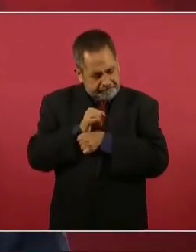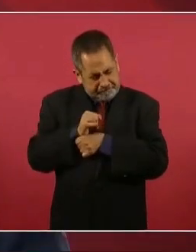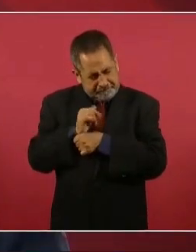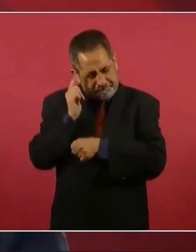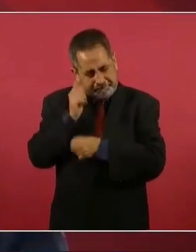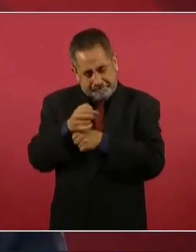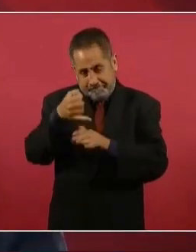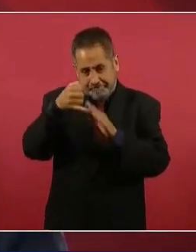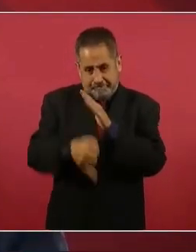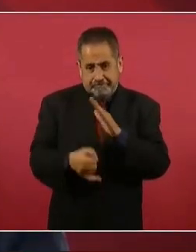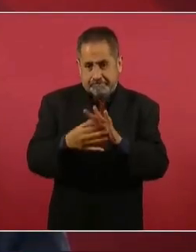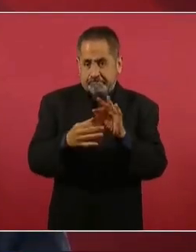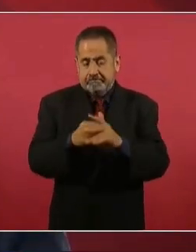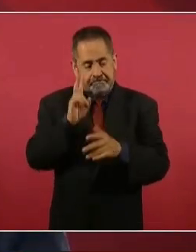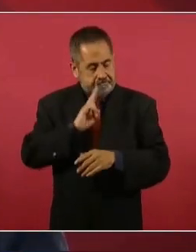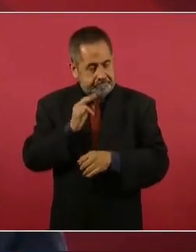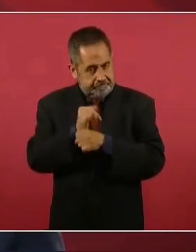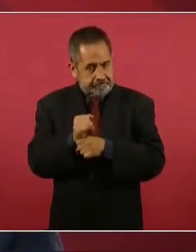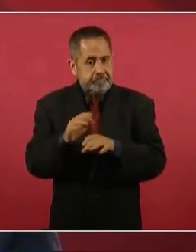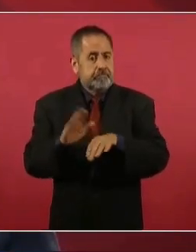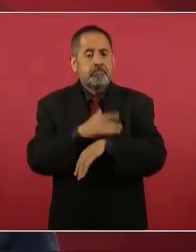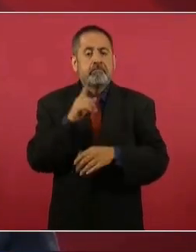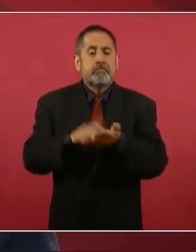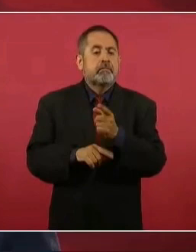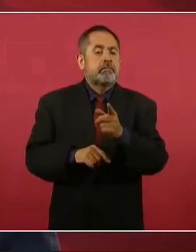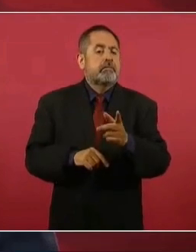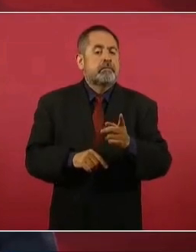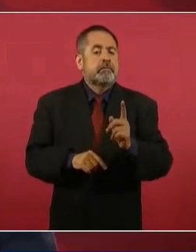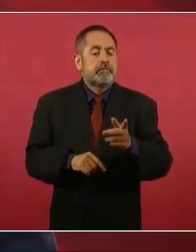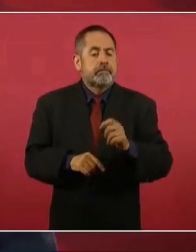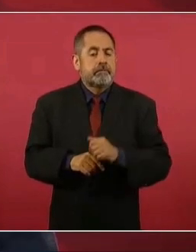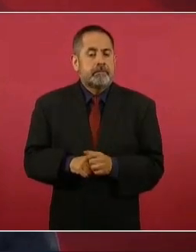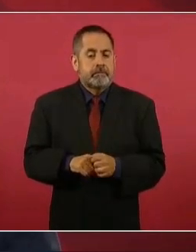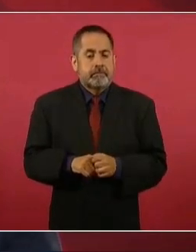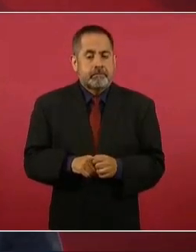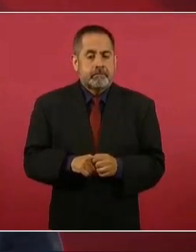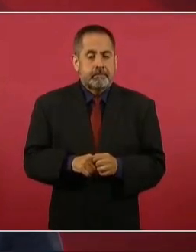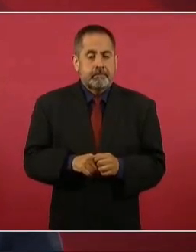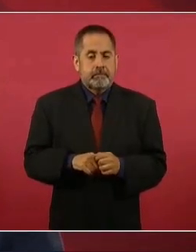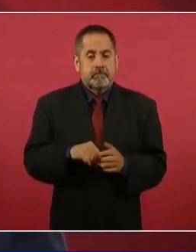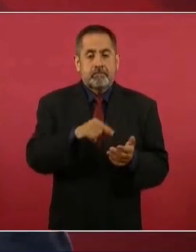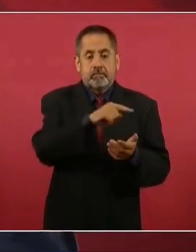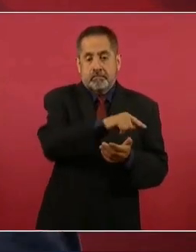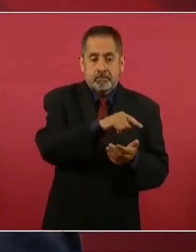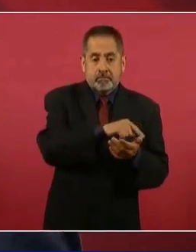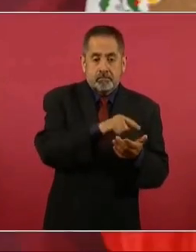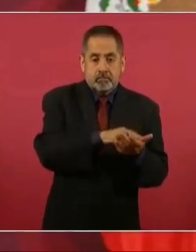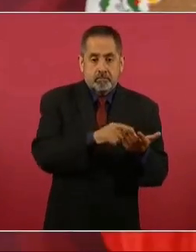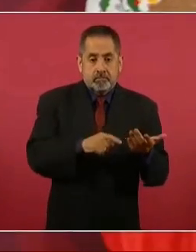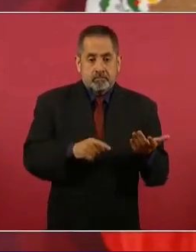porque les aceptaron documentación